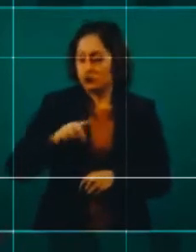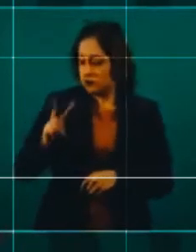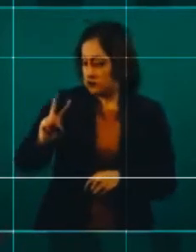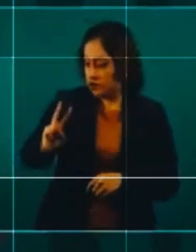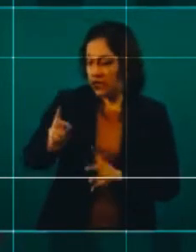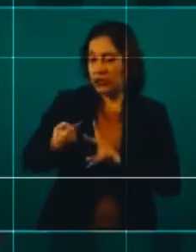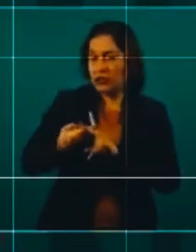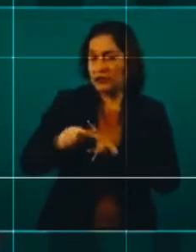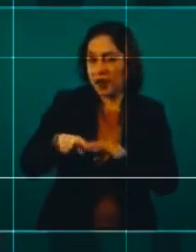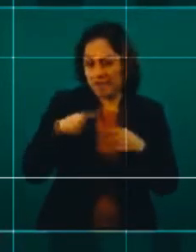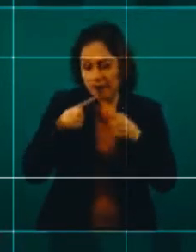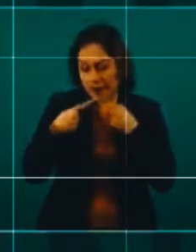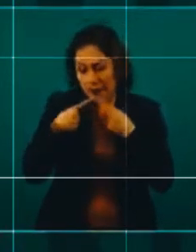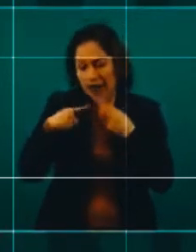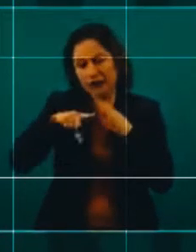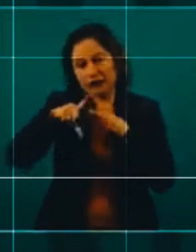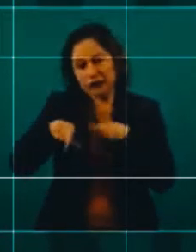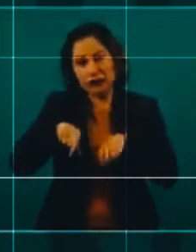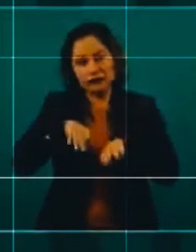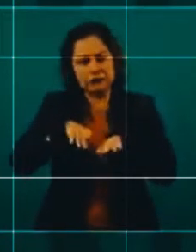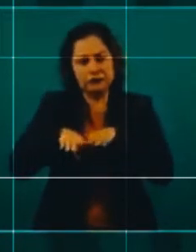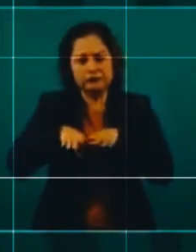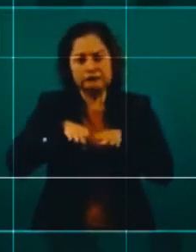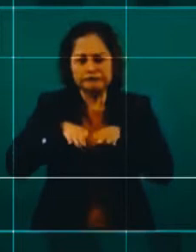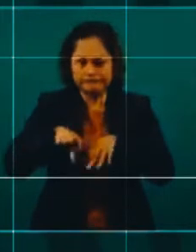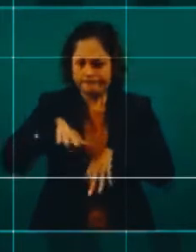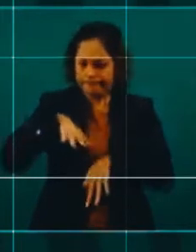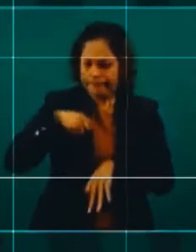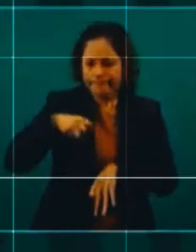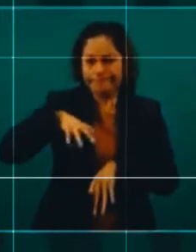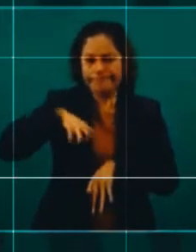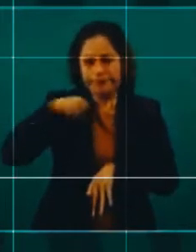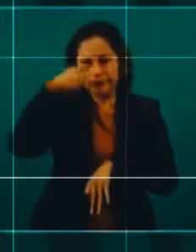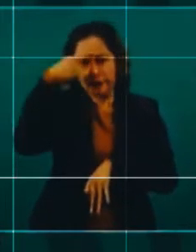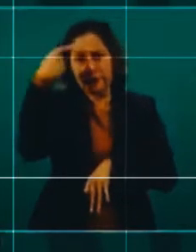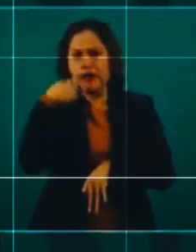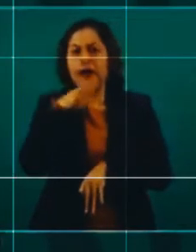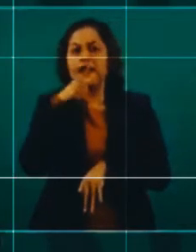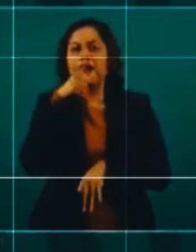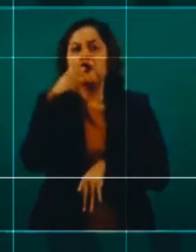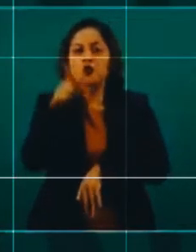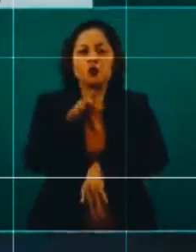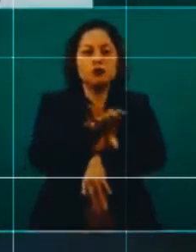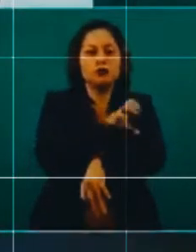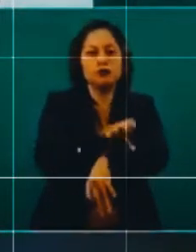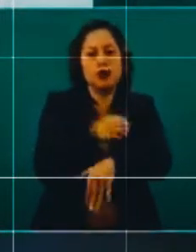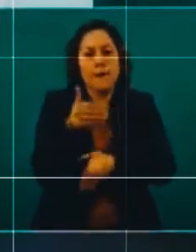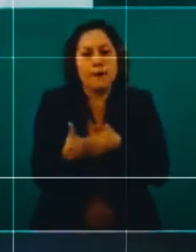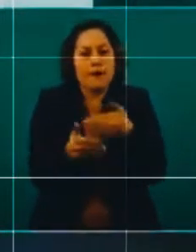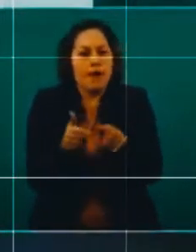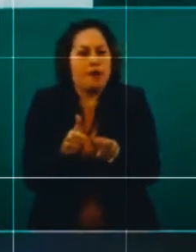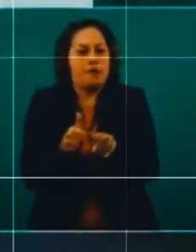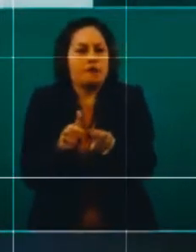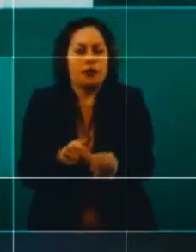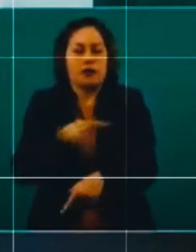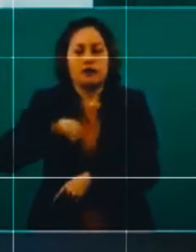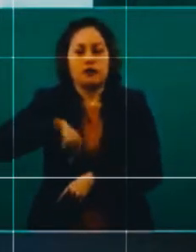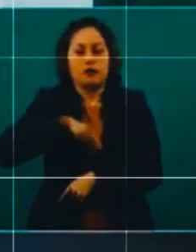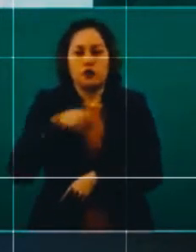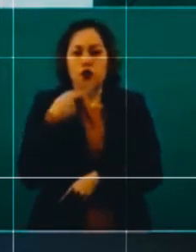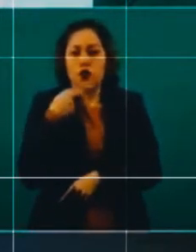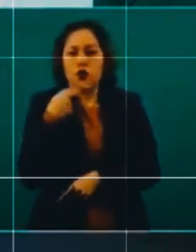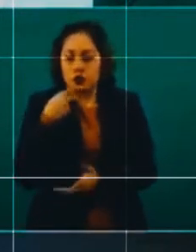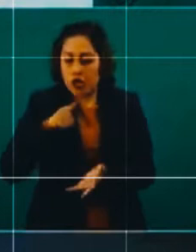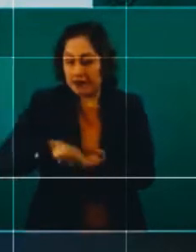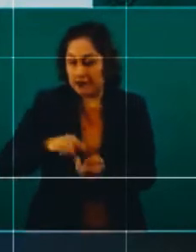para mantener el sistema eléctrico alimentado, hemos utilizado todos los instrumentos que